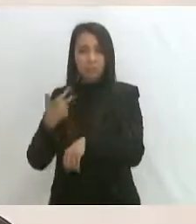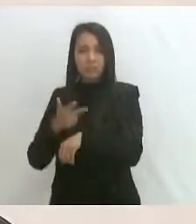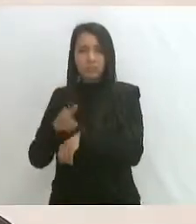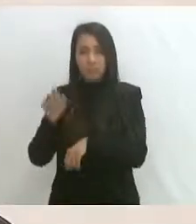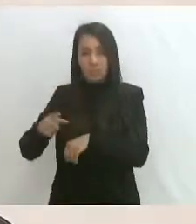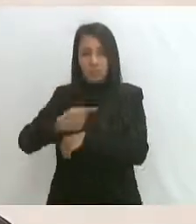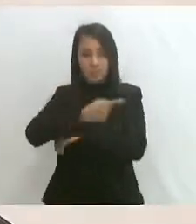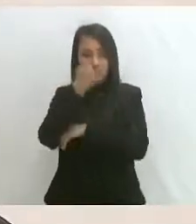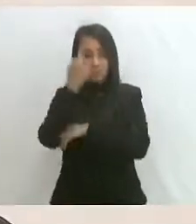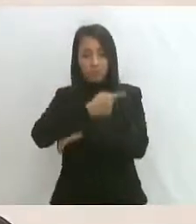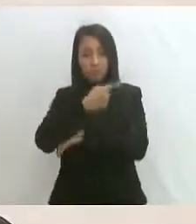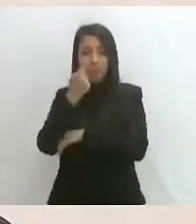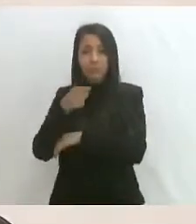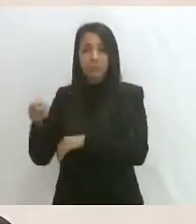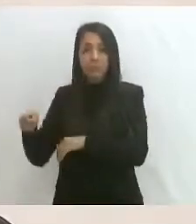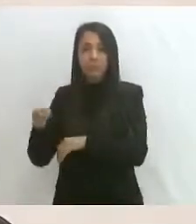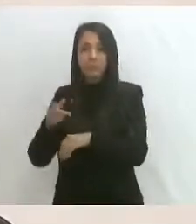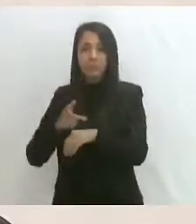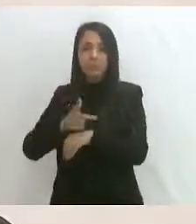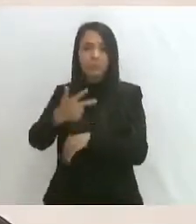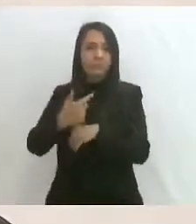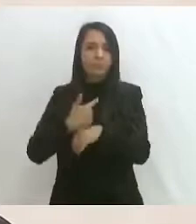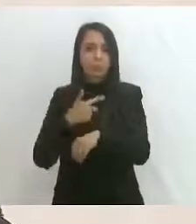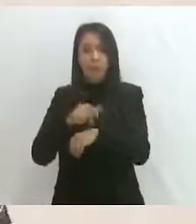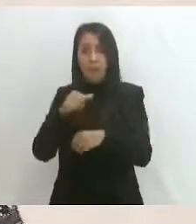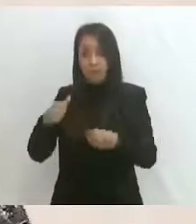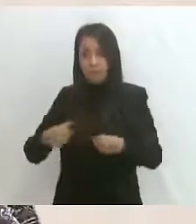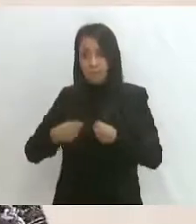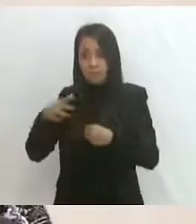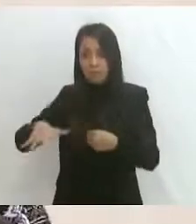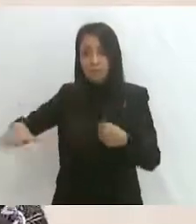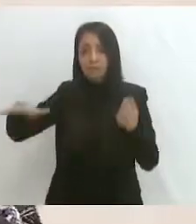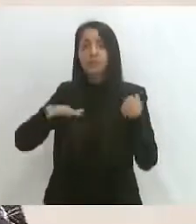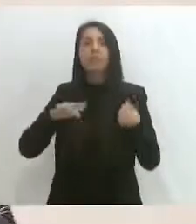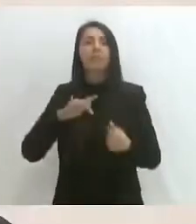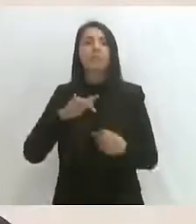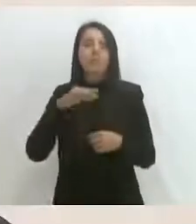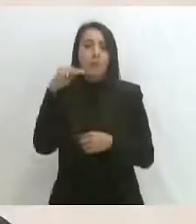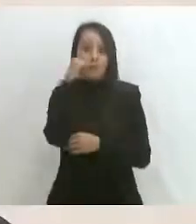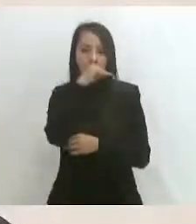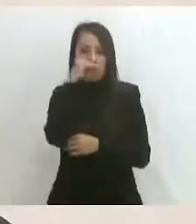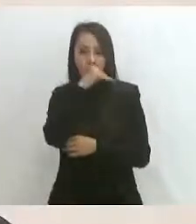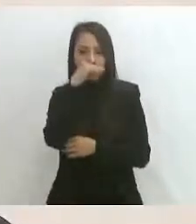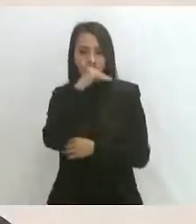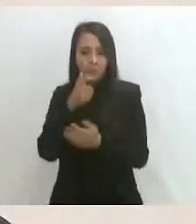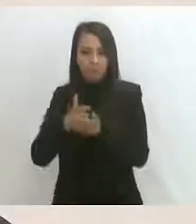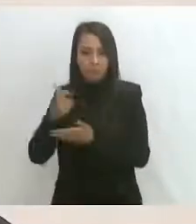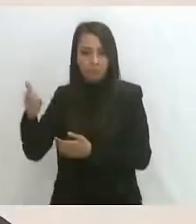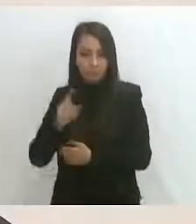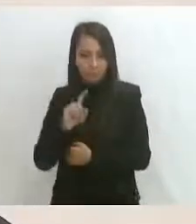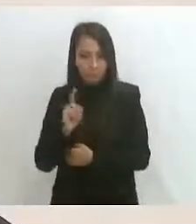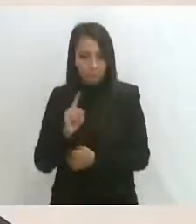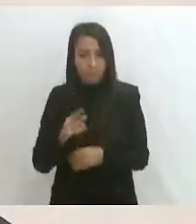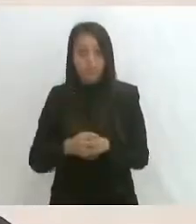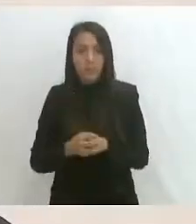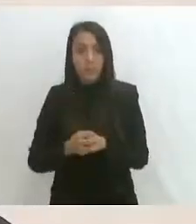de cobro lo hacen de manera gratuita. Se llegó a un acuerdo